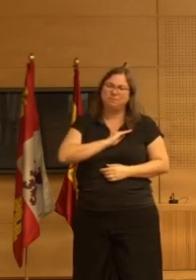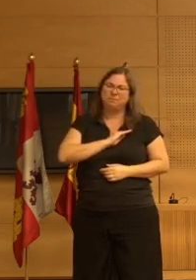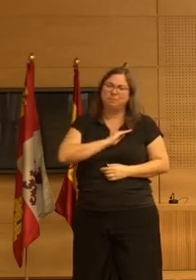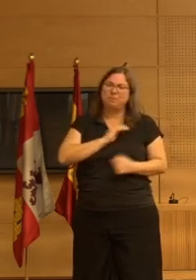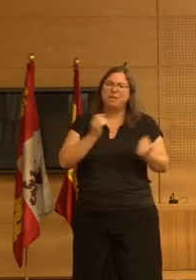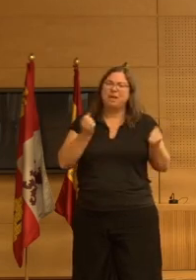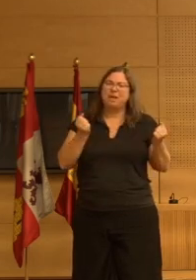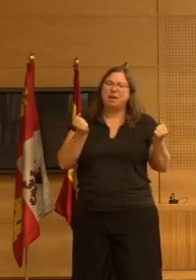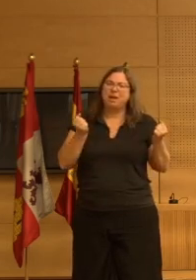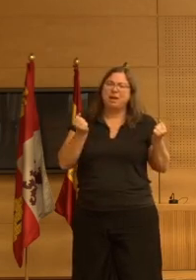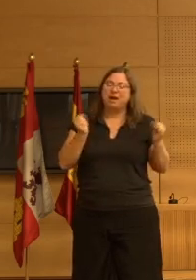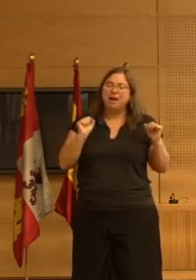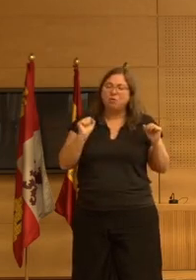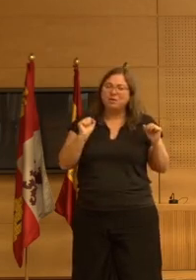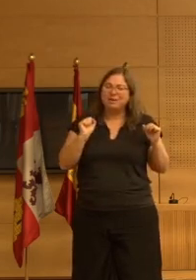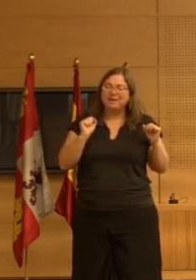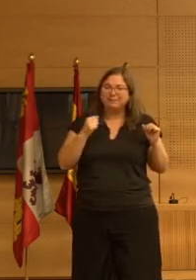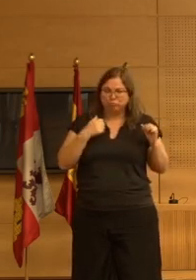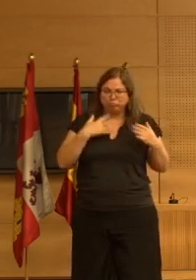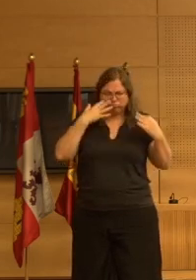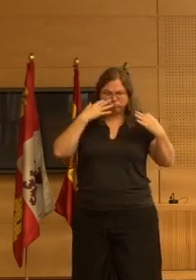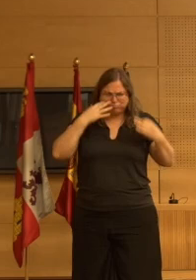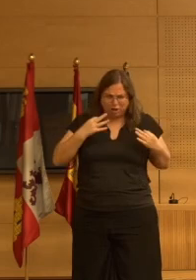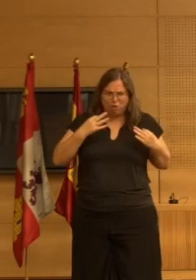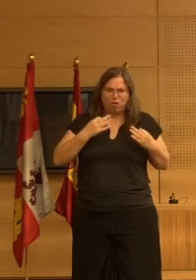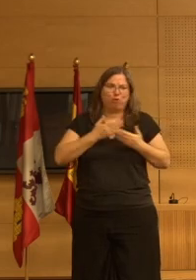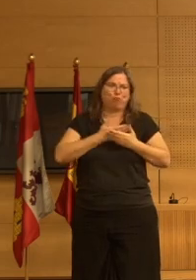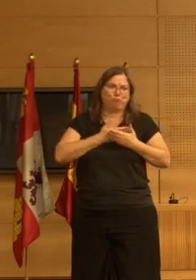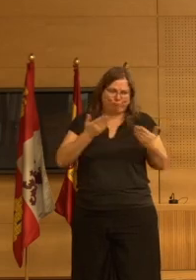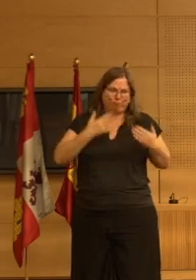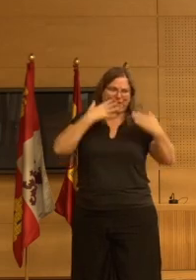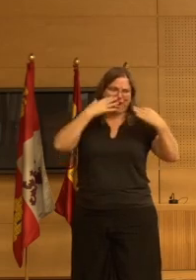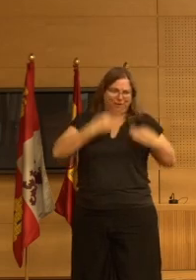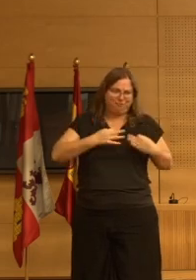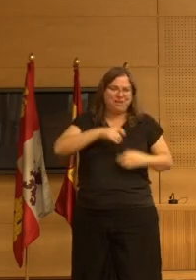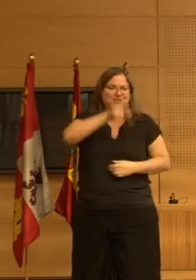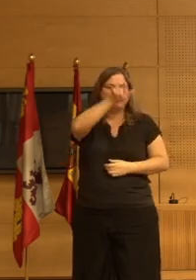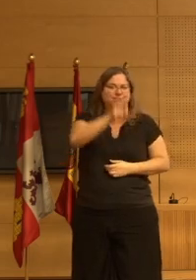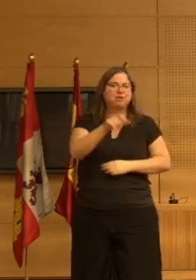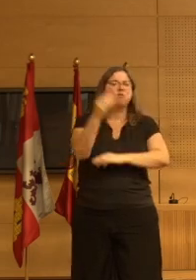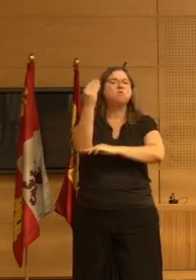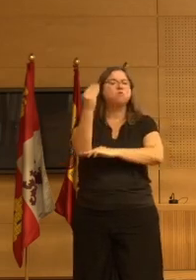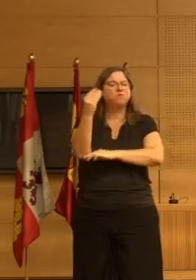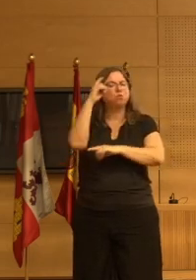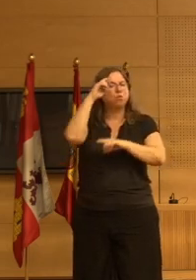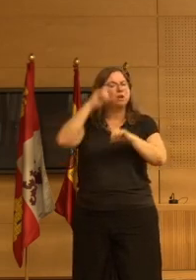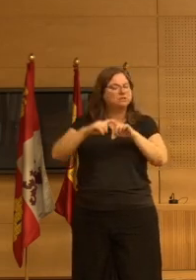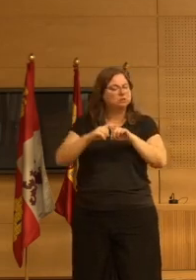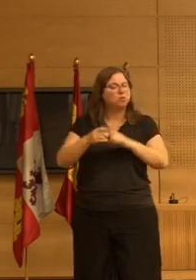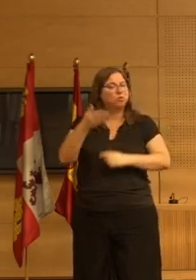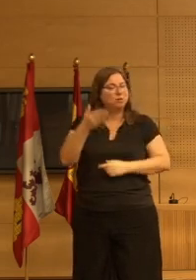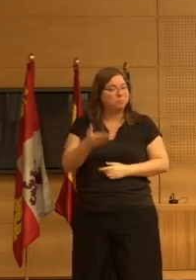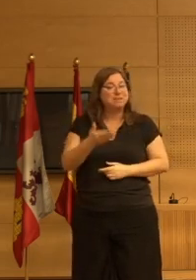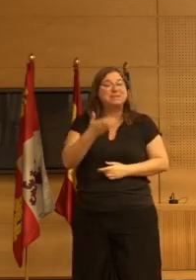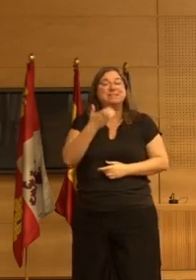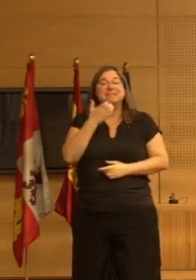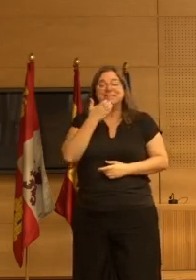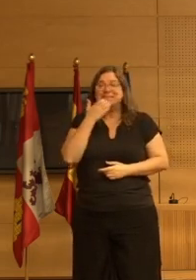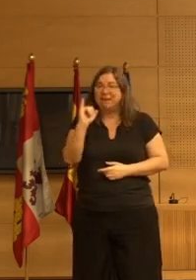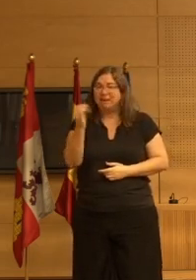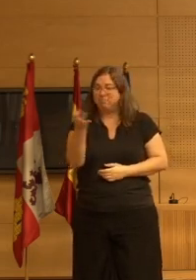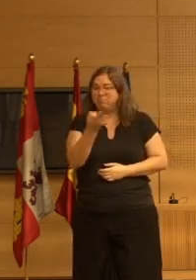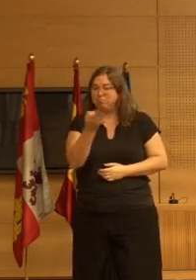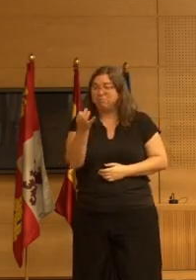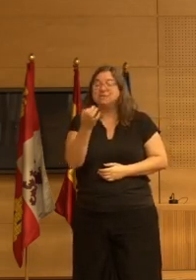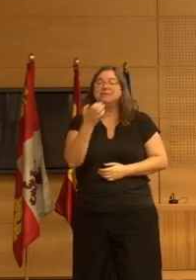aunque yo crea muchísimo en la importancia de la figura del psicólogo en las residencias cuando lo hay sin